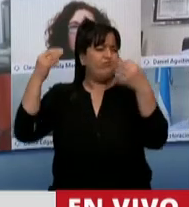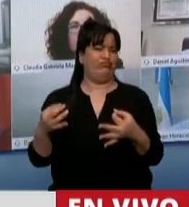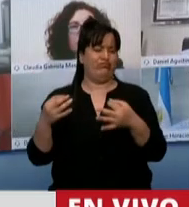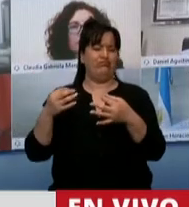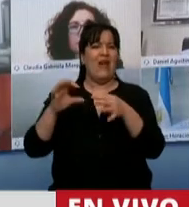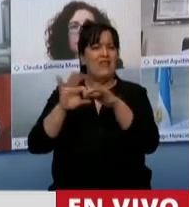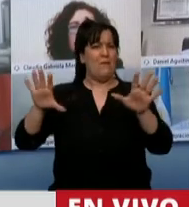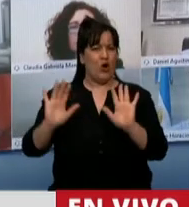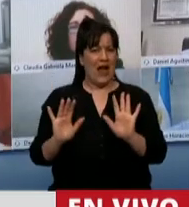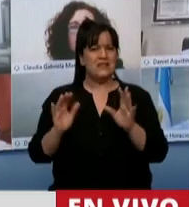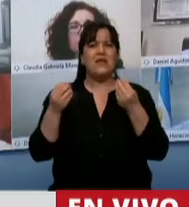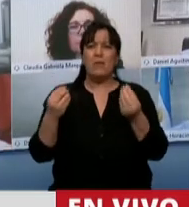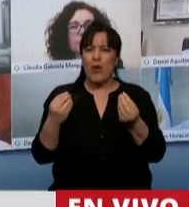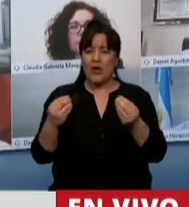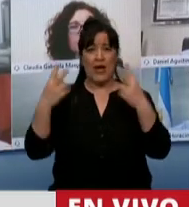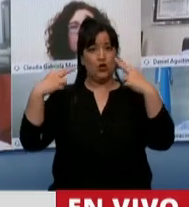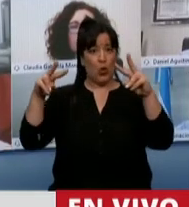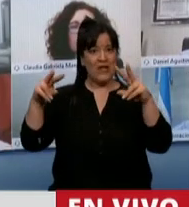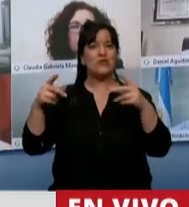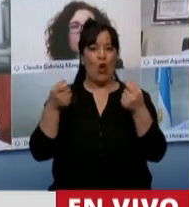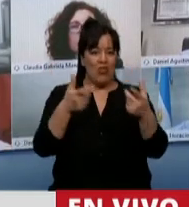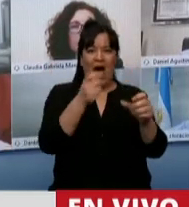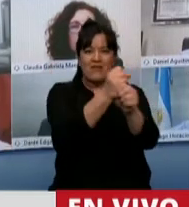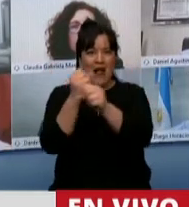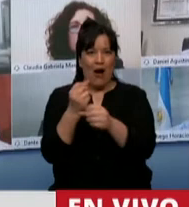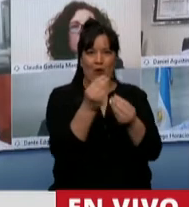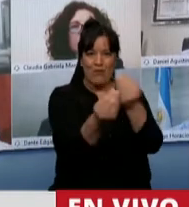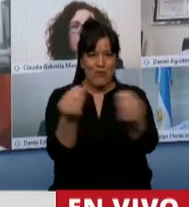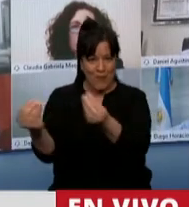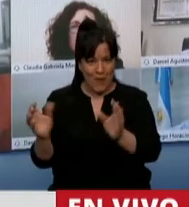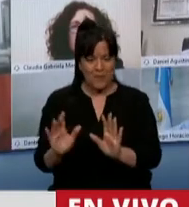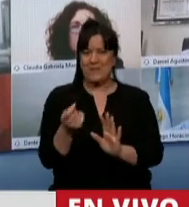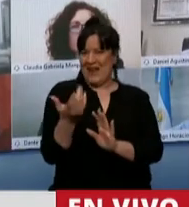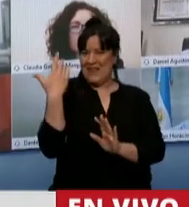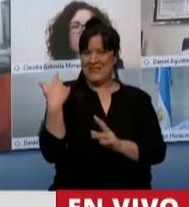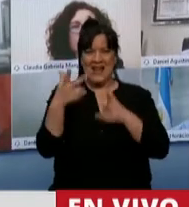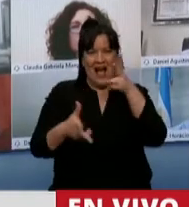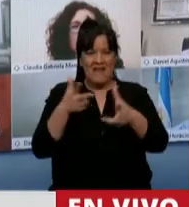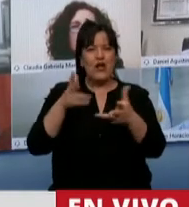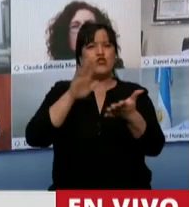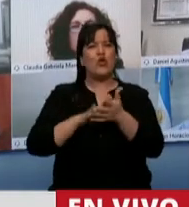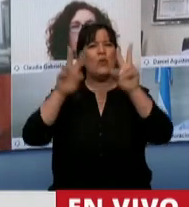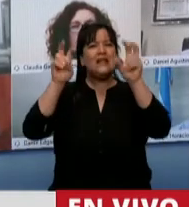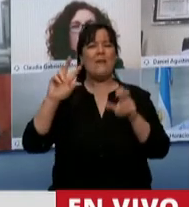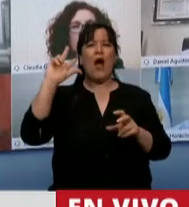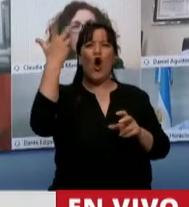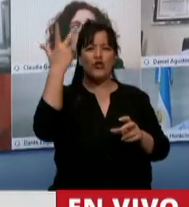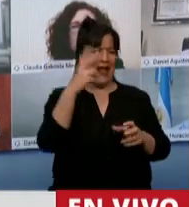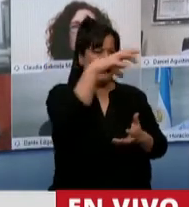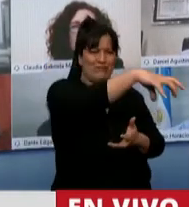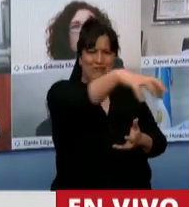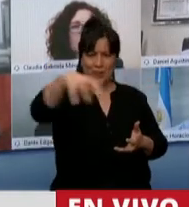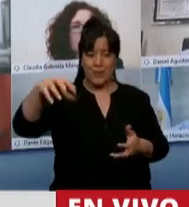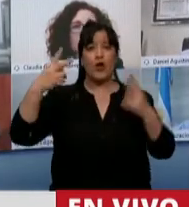Porque el turismo no solamente da trabajo, recién hablaba que escuchaba hablar de cadenas hoteleras. En el turismo